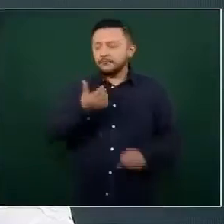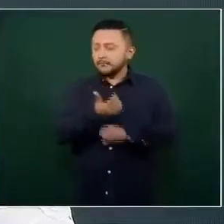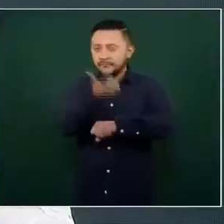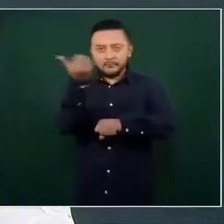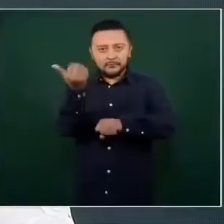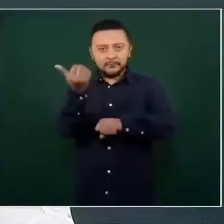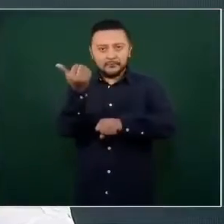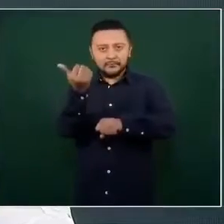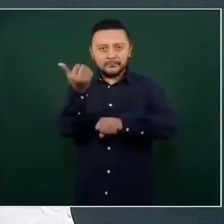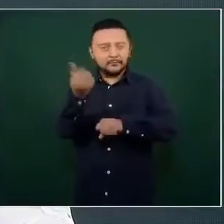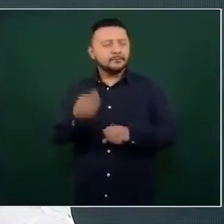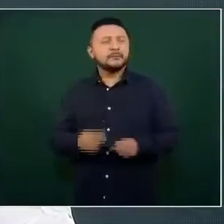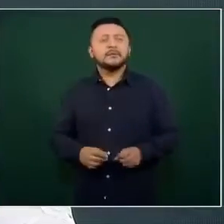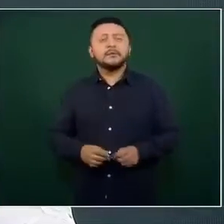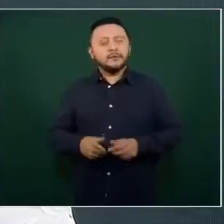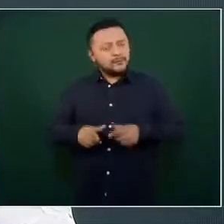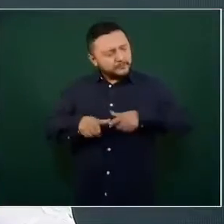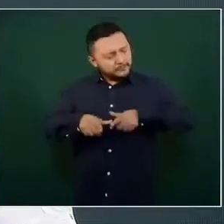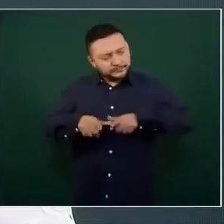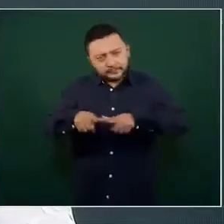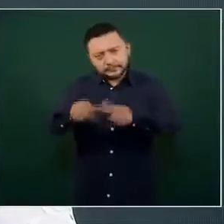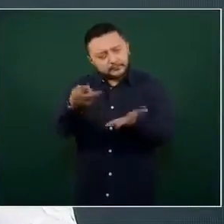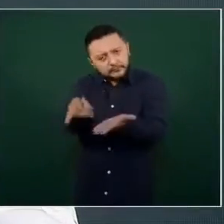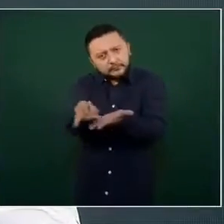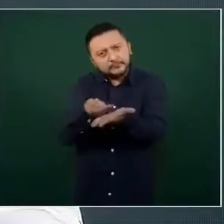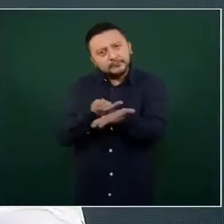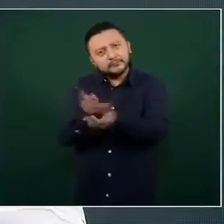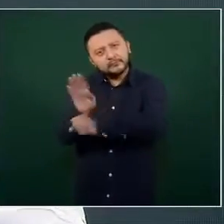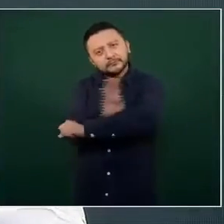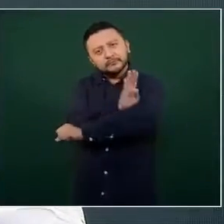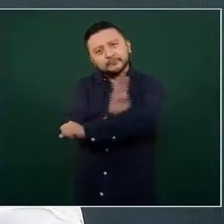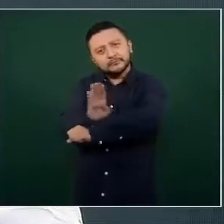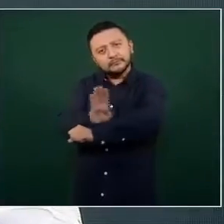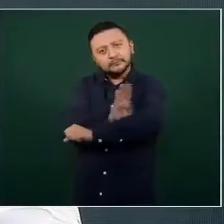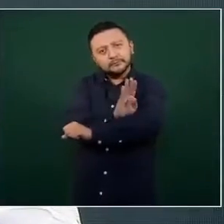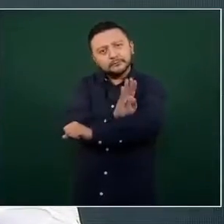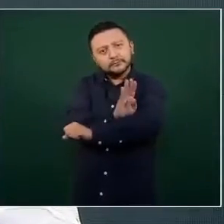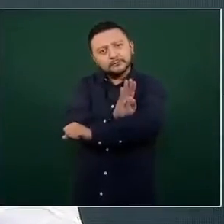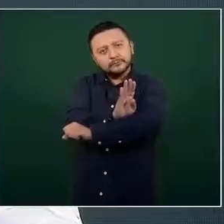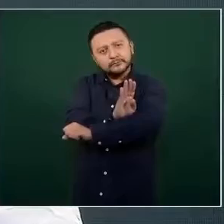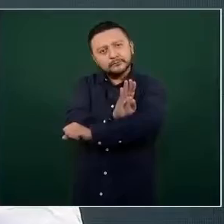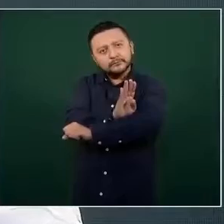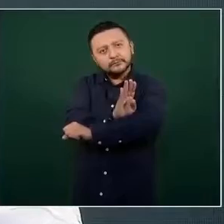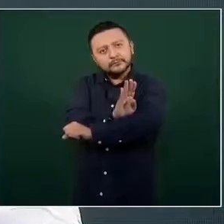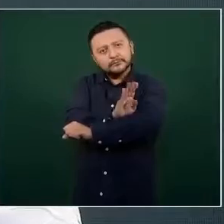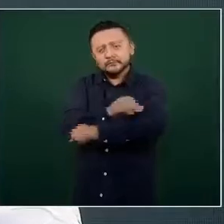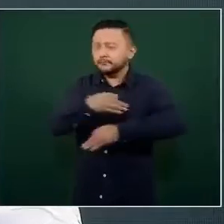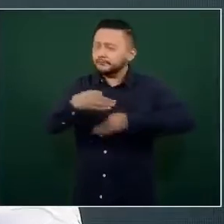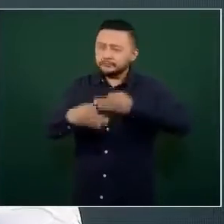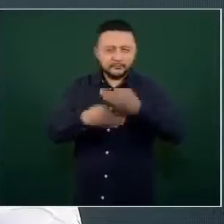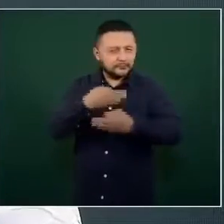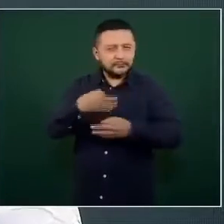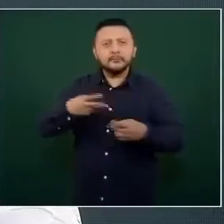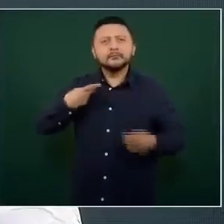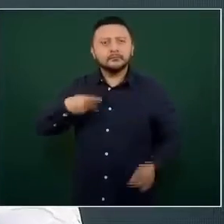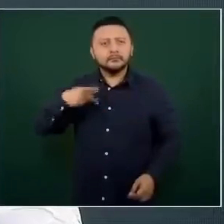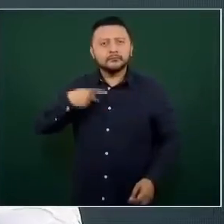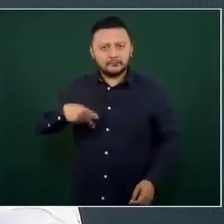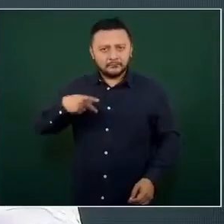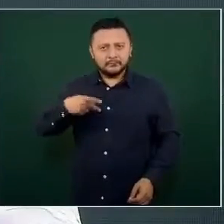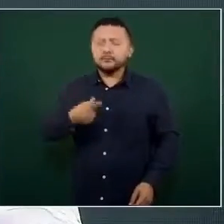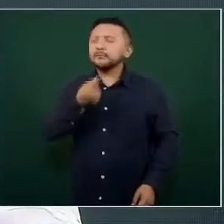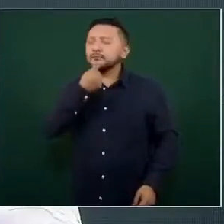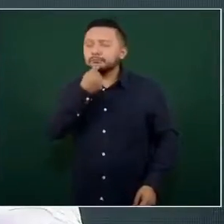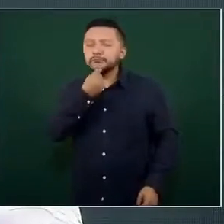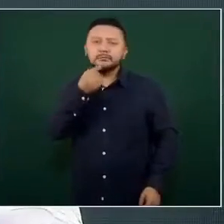Y desde luego vamos a continuar con los programas de bienestar, las pensiones a los adultos mayores, a